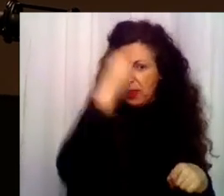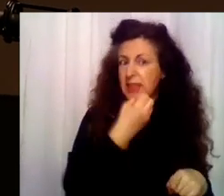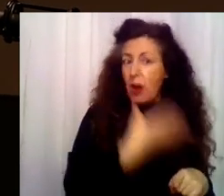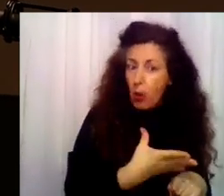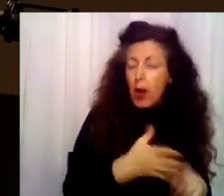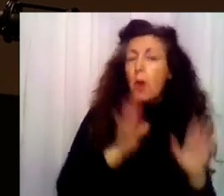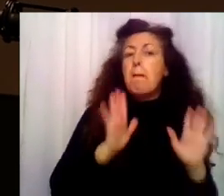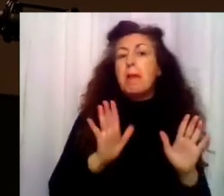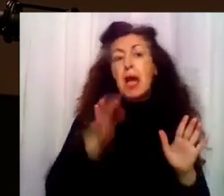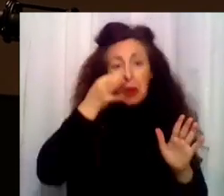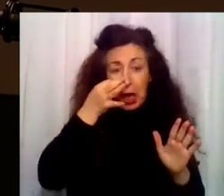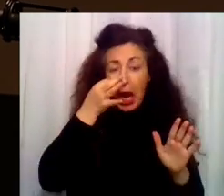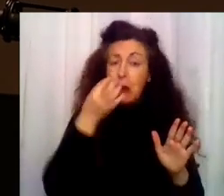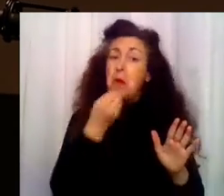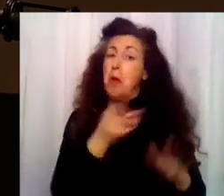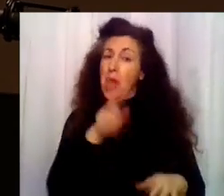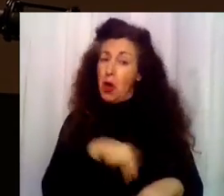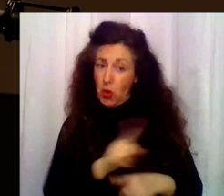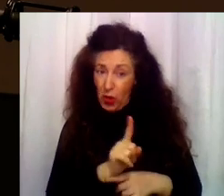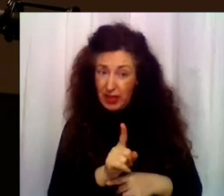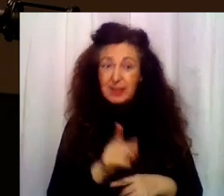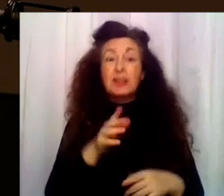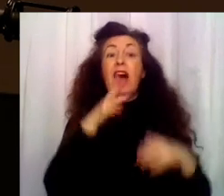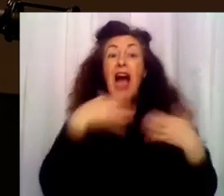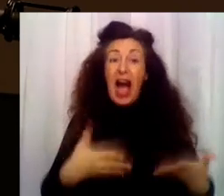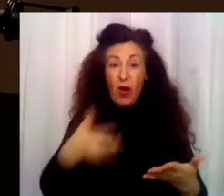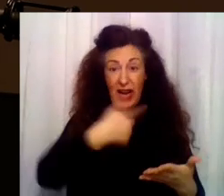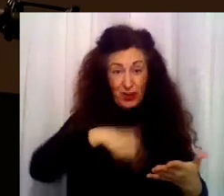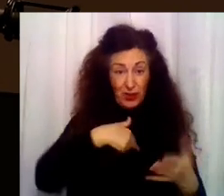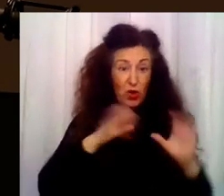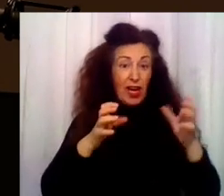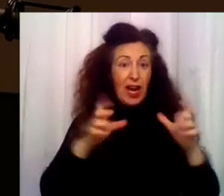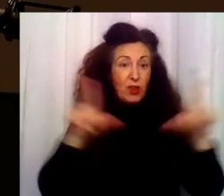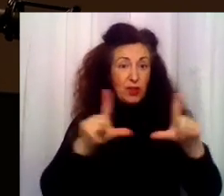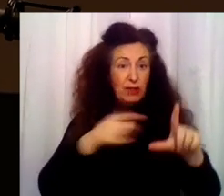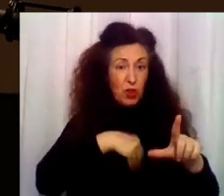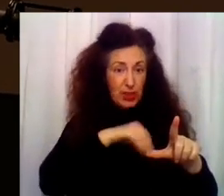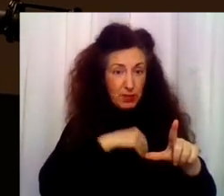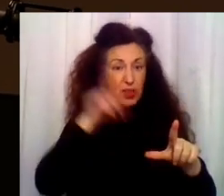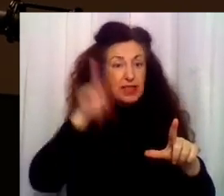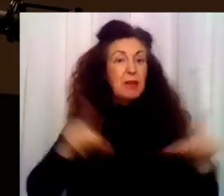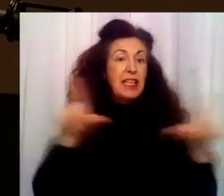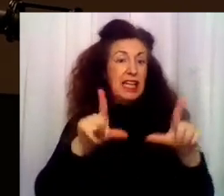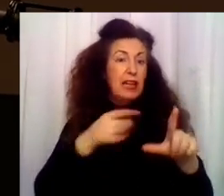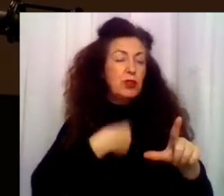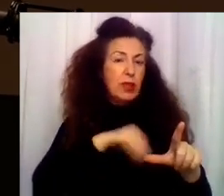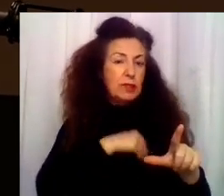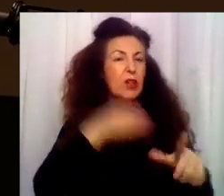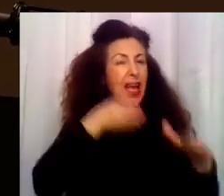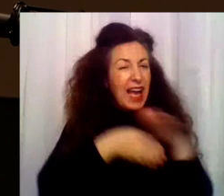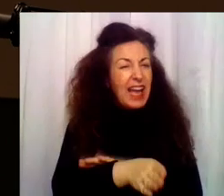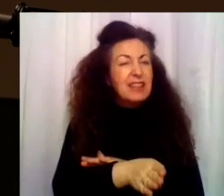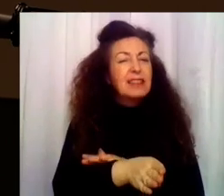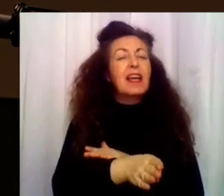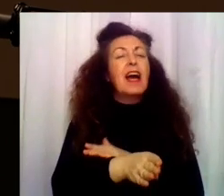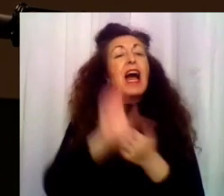web y las aplicaciones de Radio Televisión Española podemos colarnos en este reformatorio. Nos vamos hasta 2030. A ver,